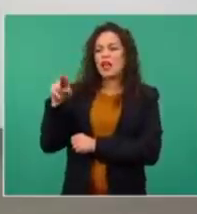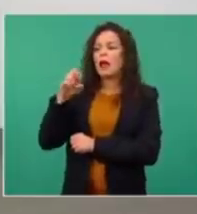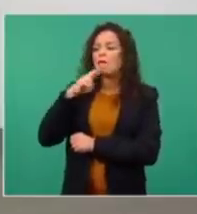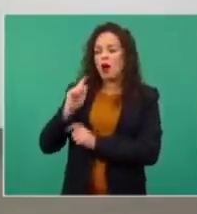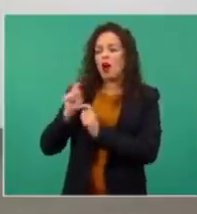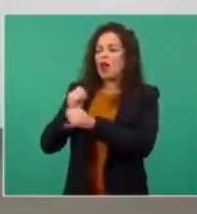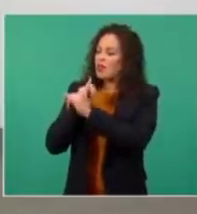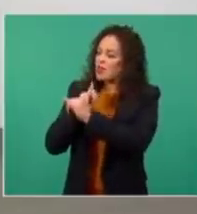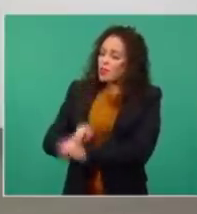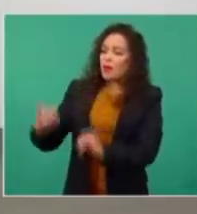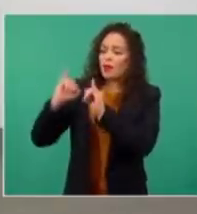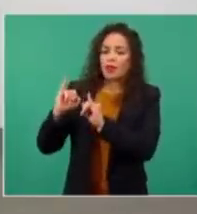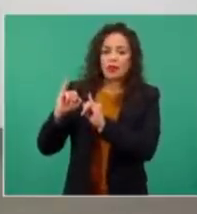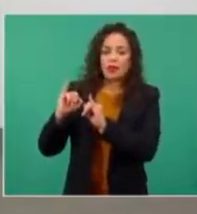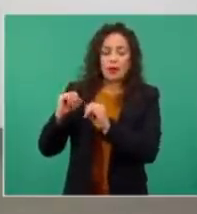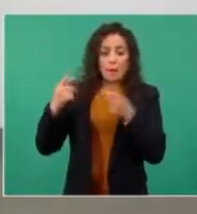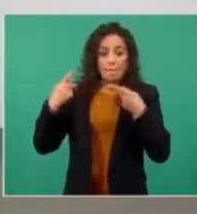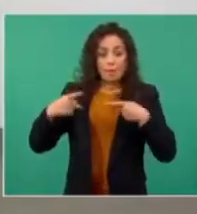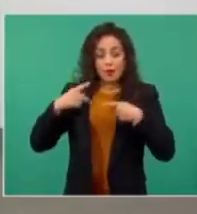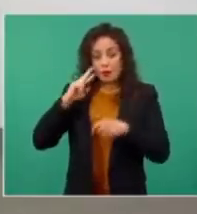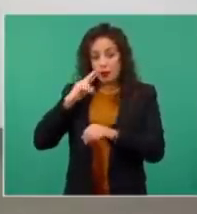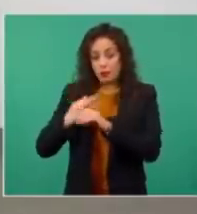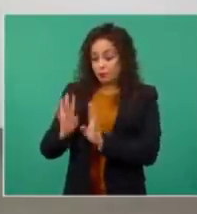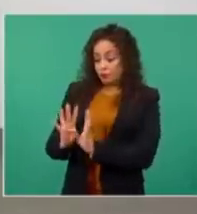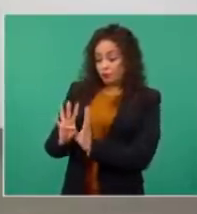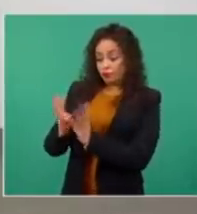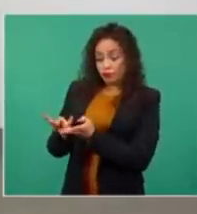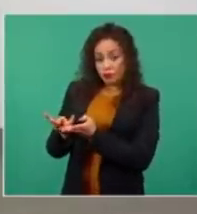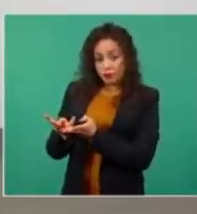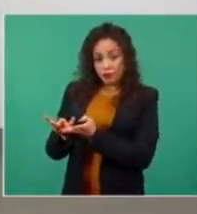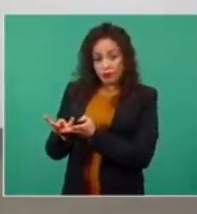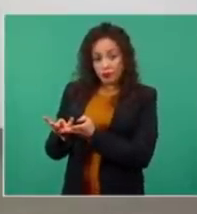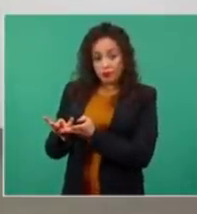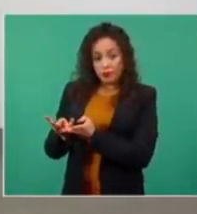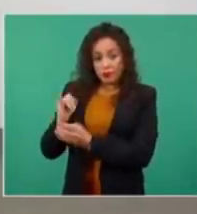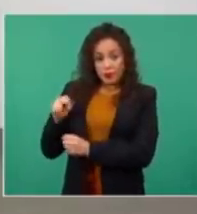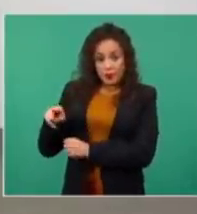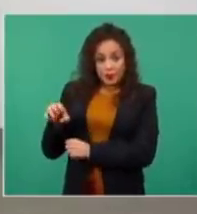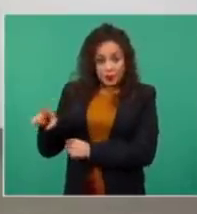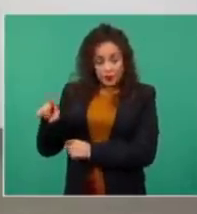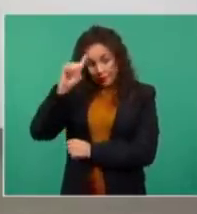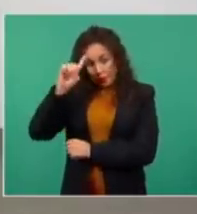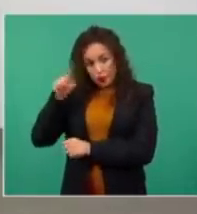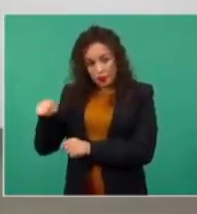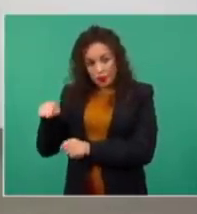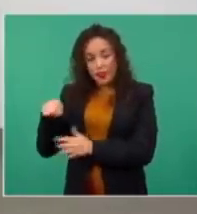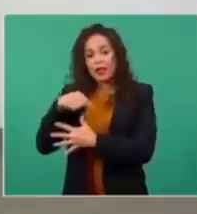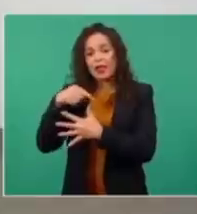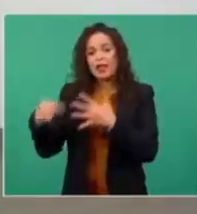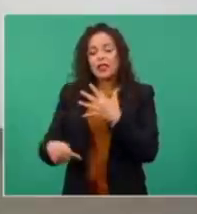Y que los consejeros del INE los iban a nombrar proporcionalmente en los partidos.